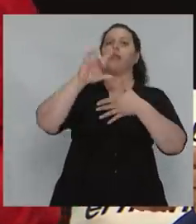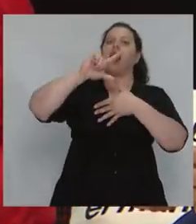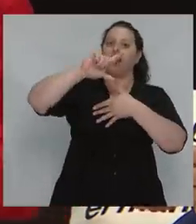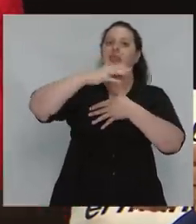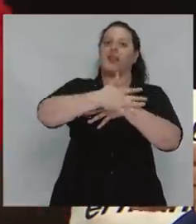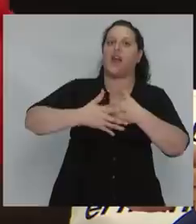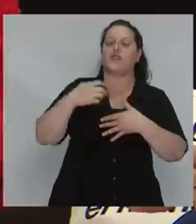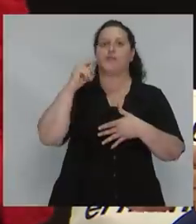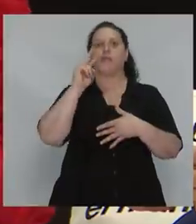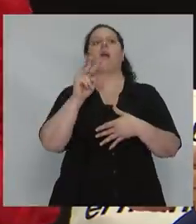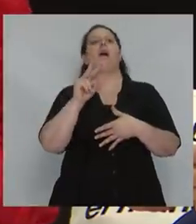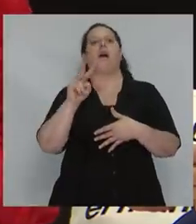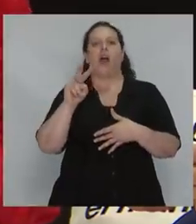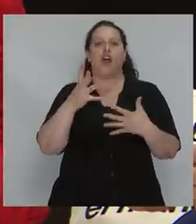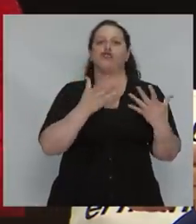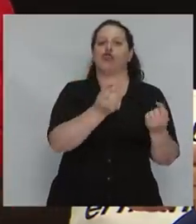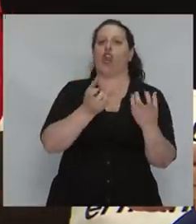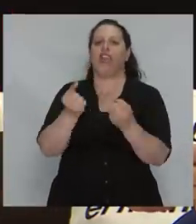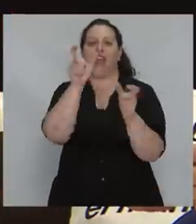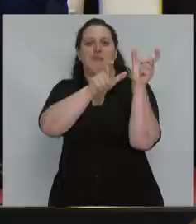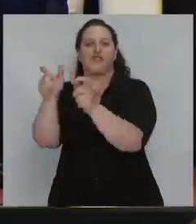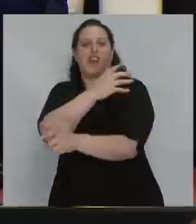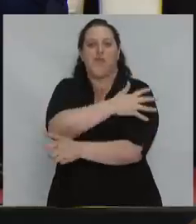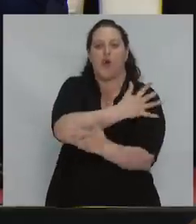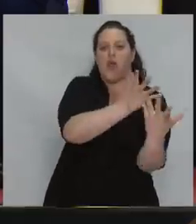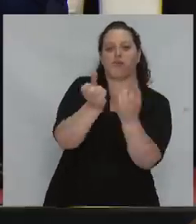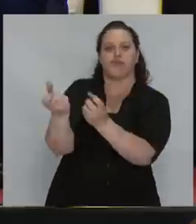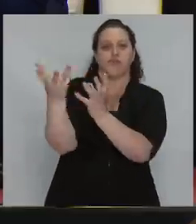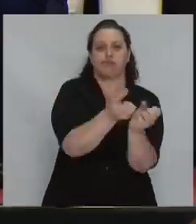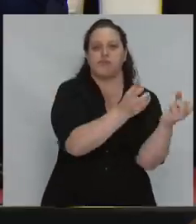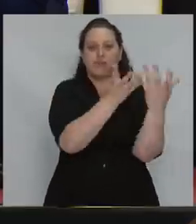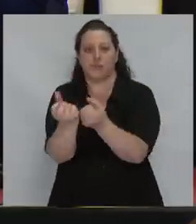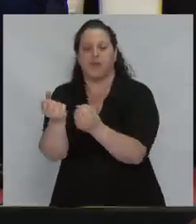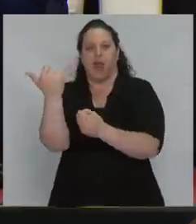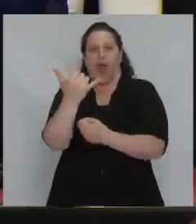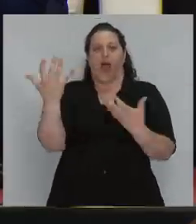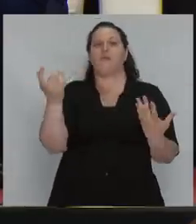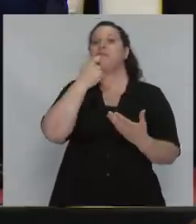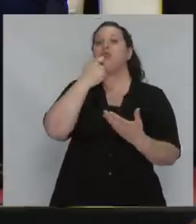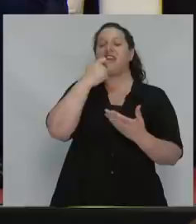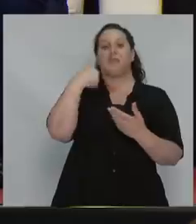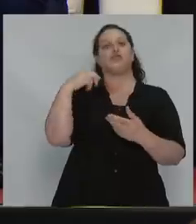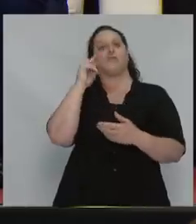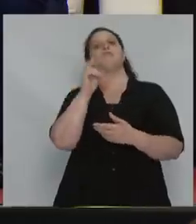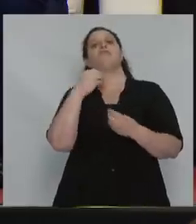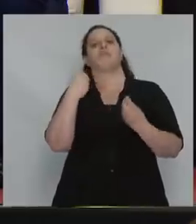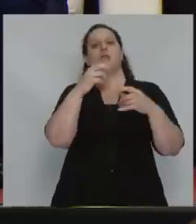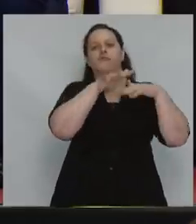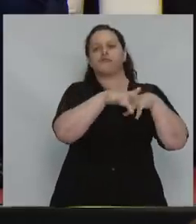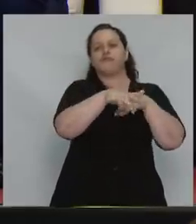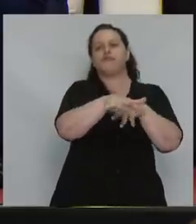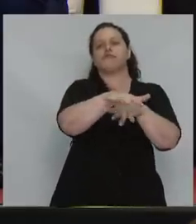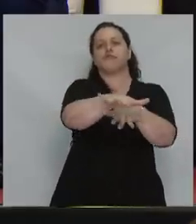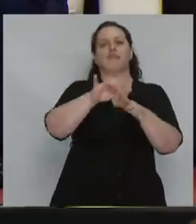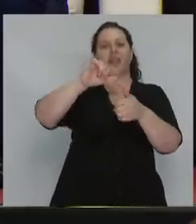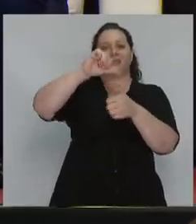Me he emocionado hace una semana cuando esa caravana que sale de Centroamérica por culpa del